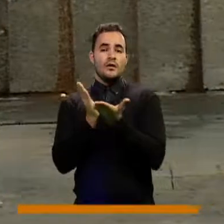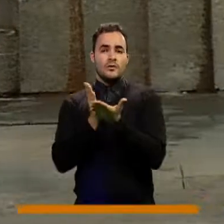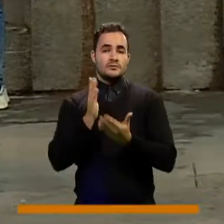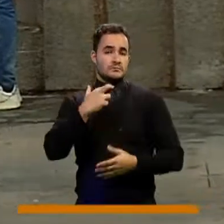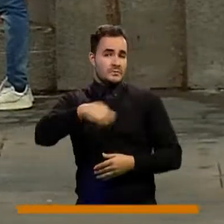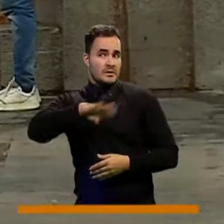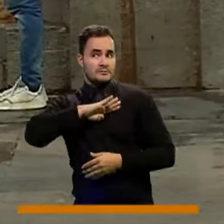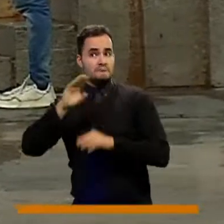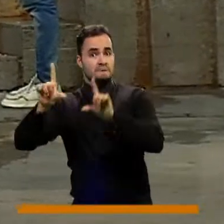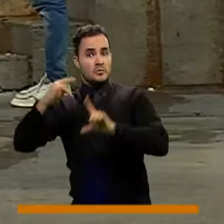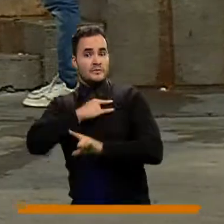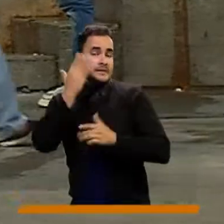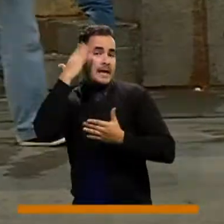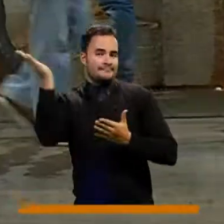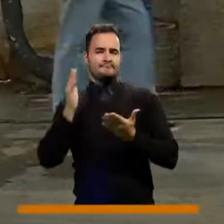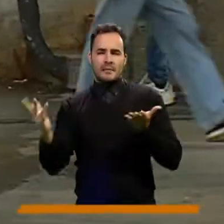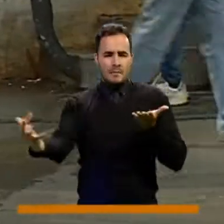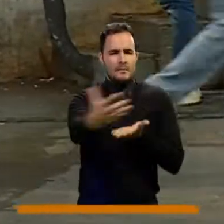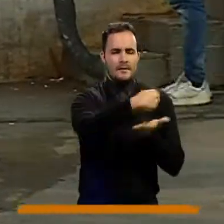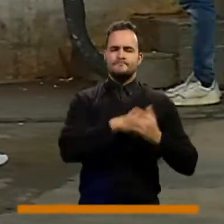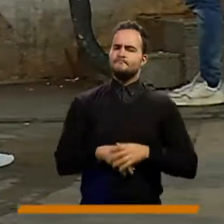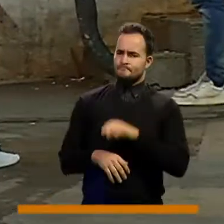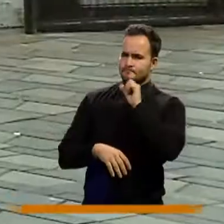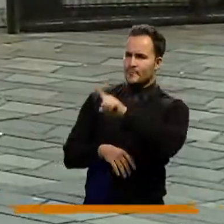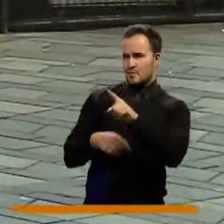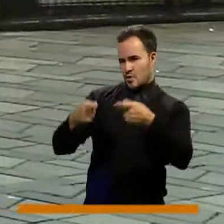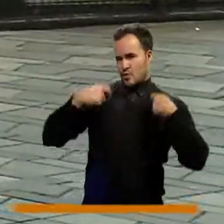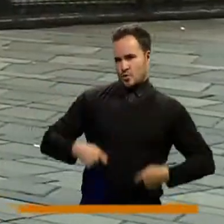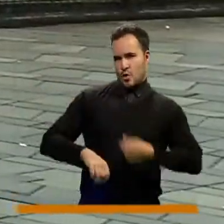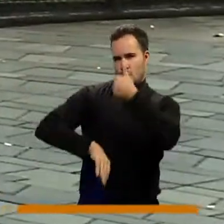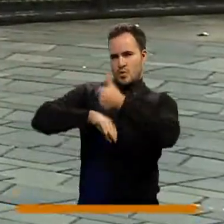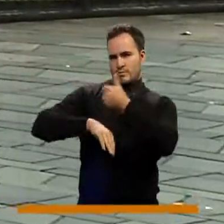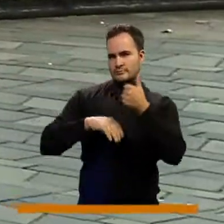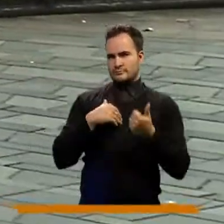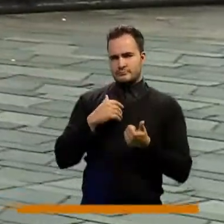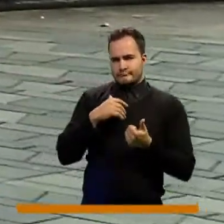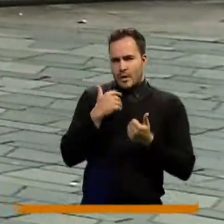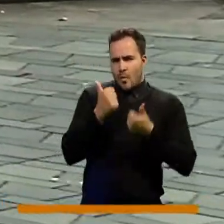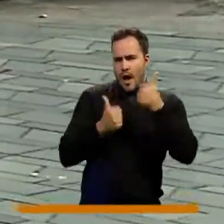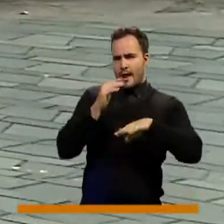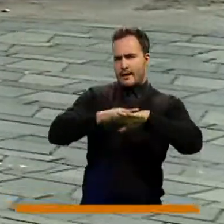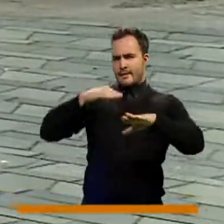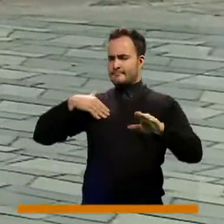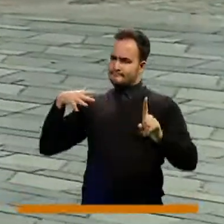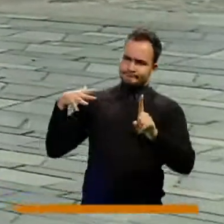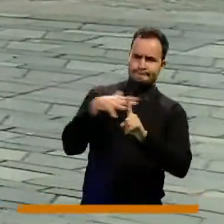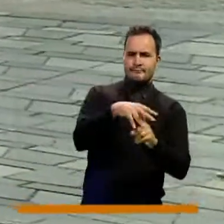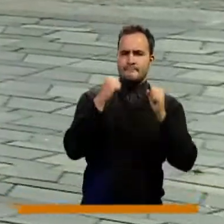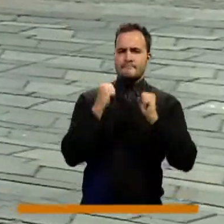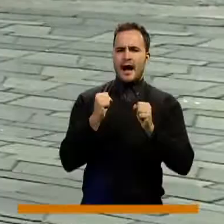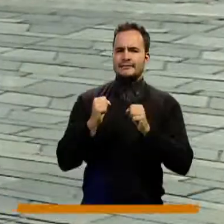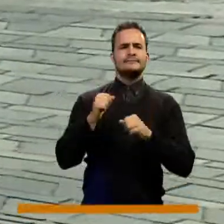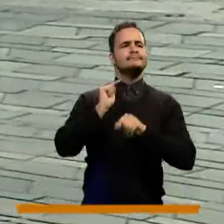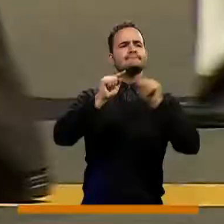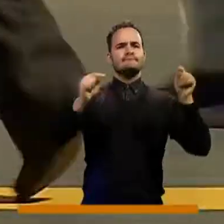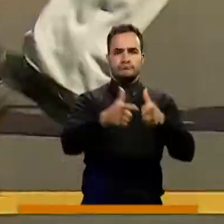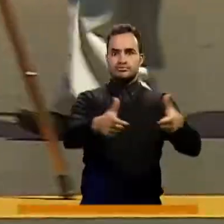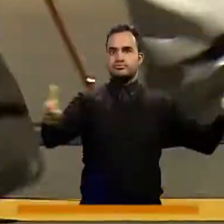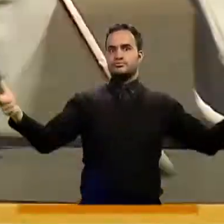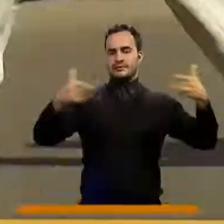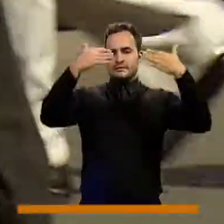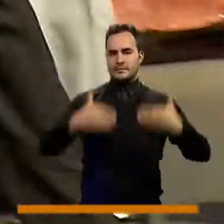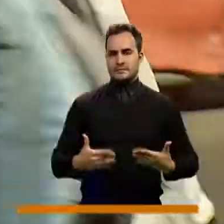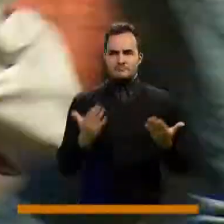educativo. Director, ¿podríamos definir cuál es la variable que más genera discapacidad? La violencia, la